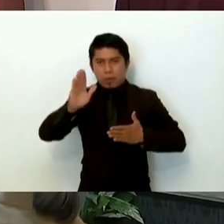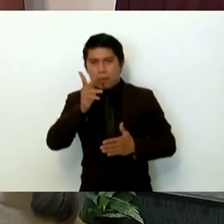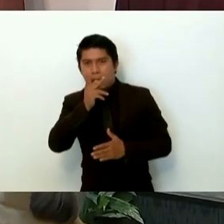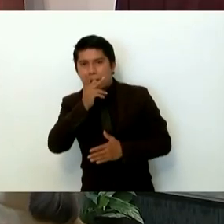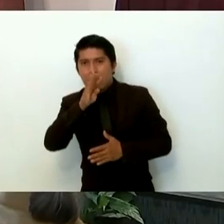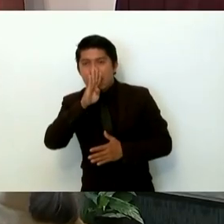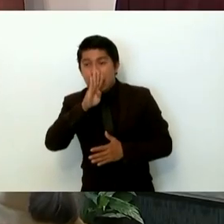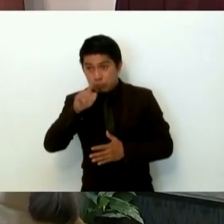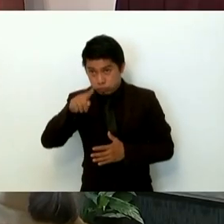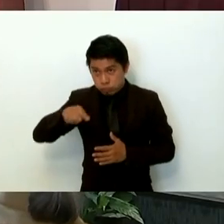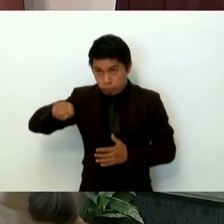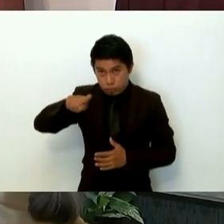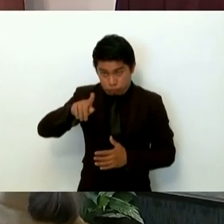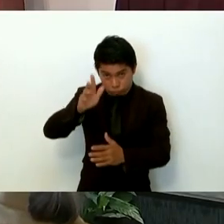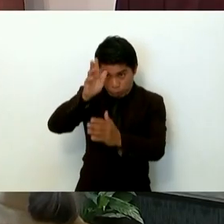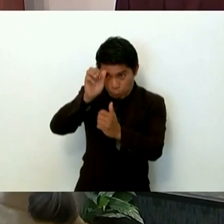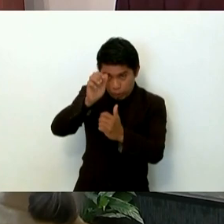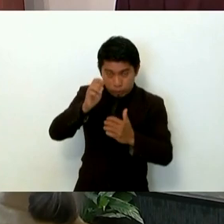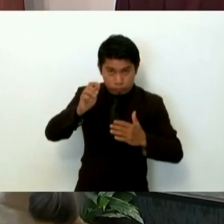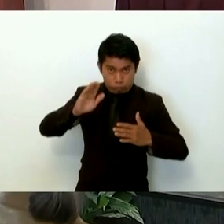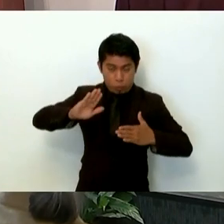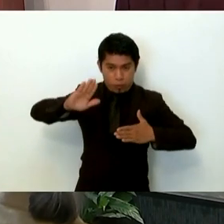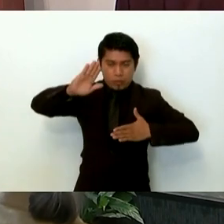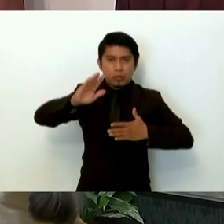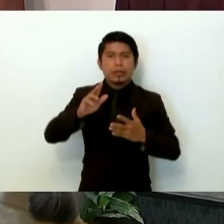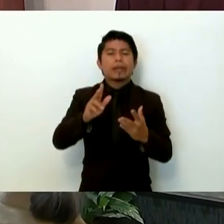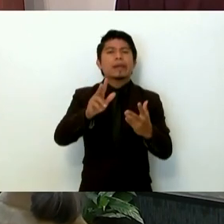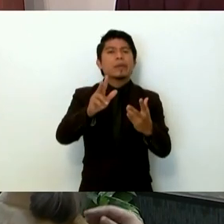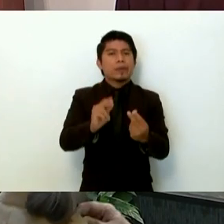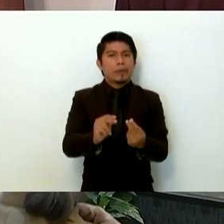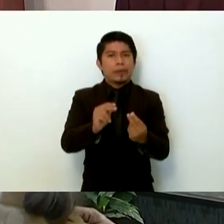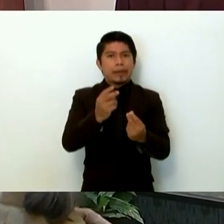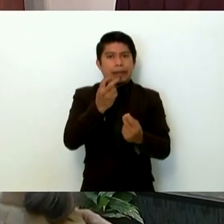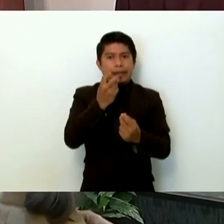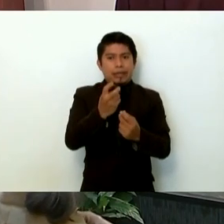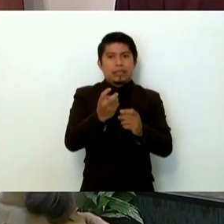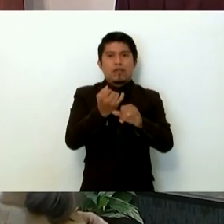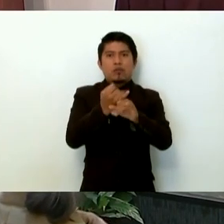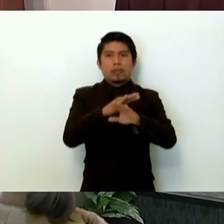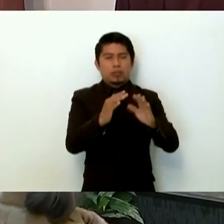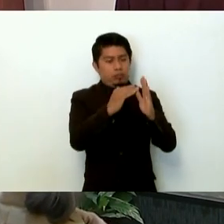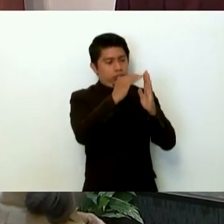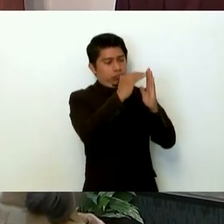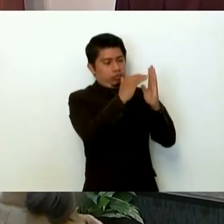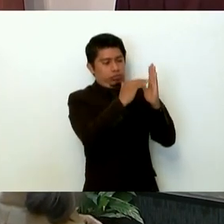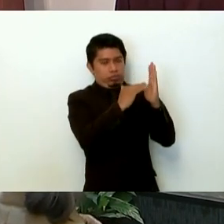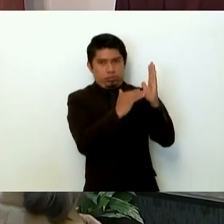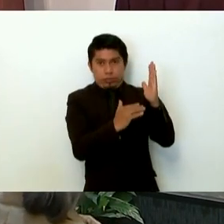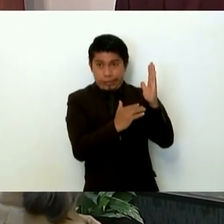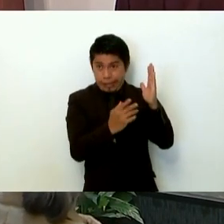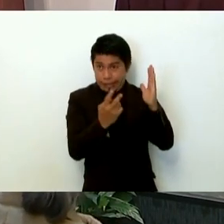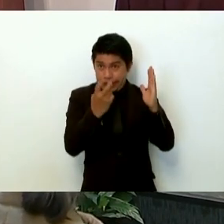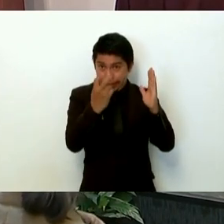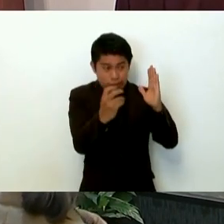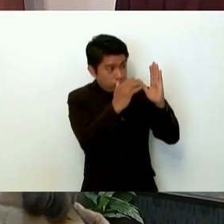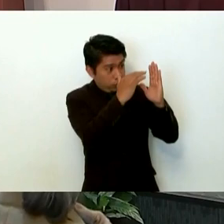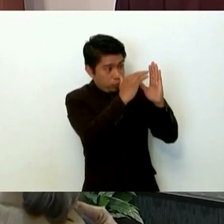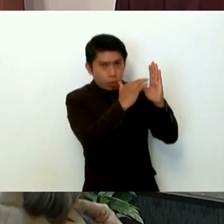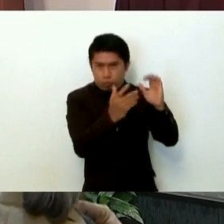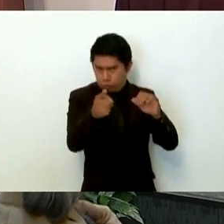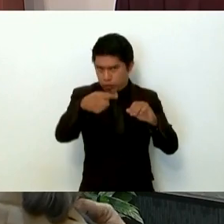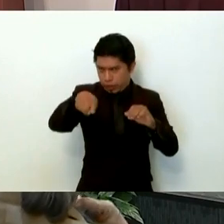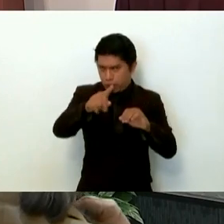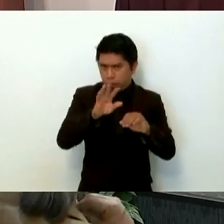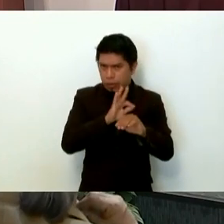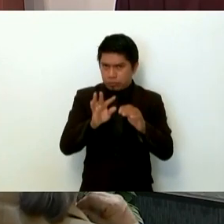y madres de familia de no considerarlos en este informe. Este informe lo van a ver ustedes con detalle,